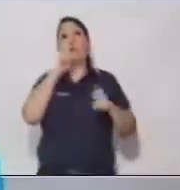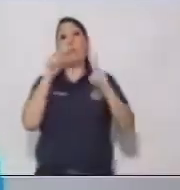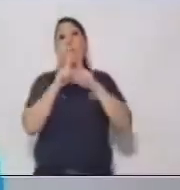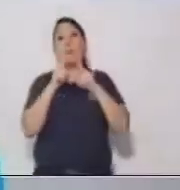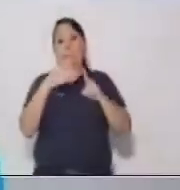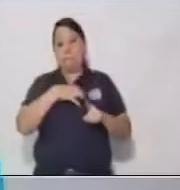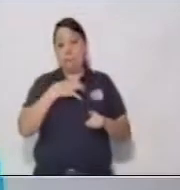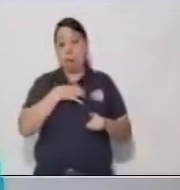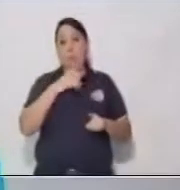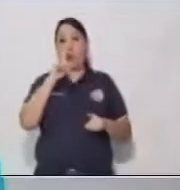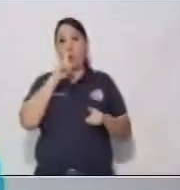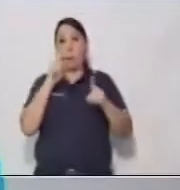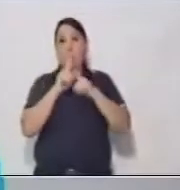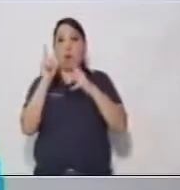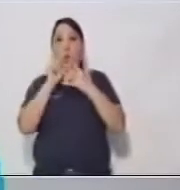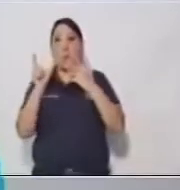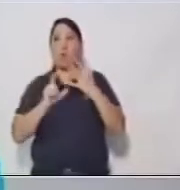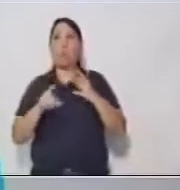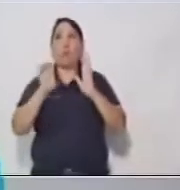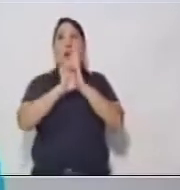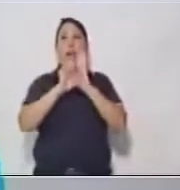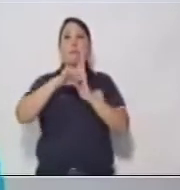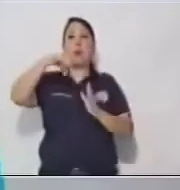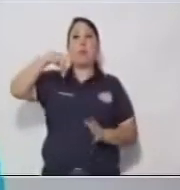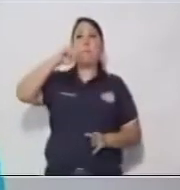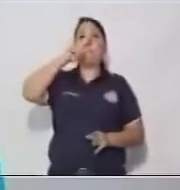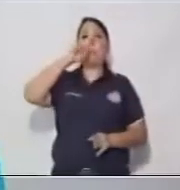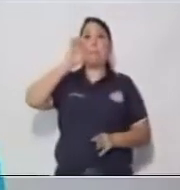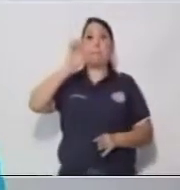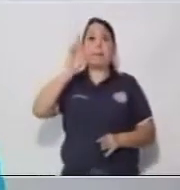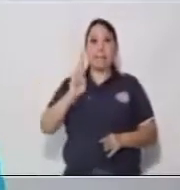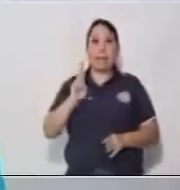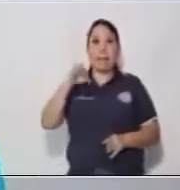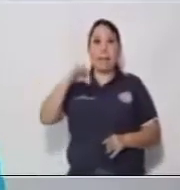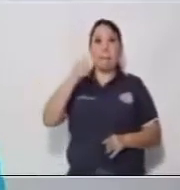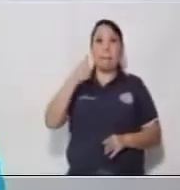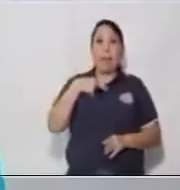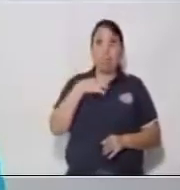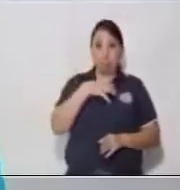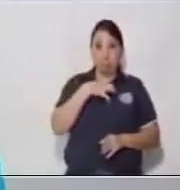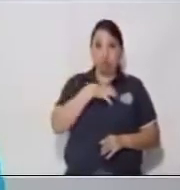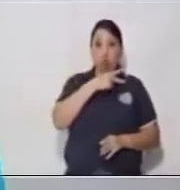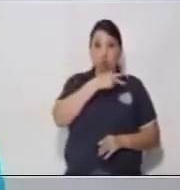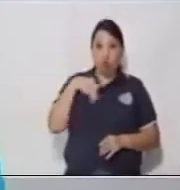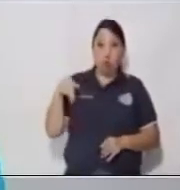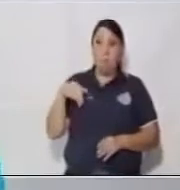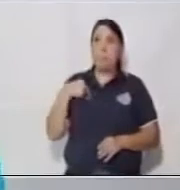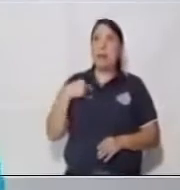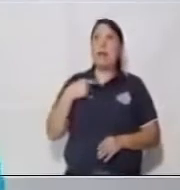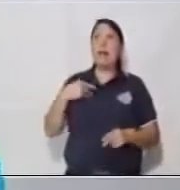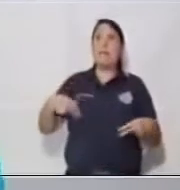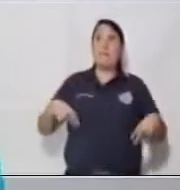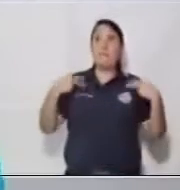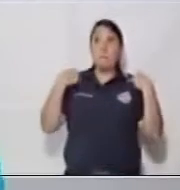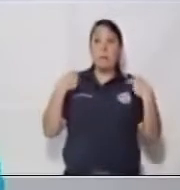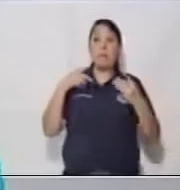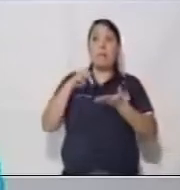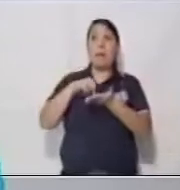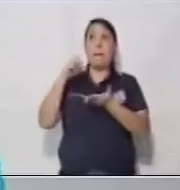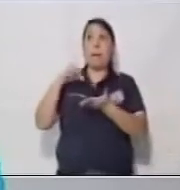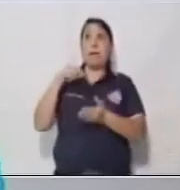Por ejemplo, Peter Pan vive en el país de nunca jamás.